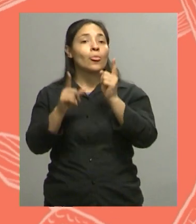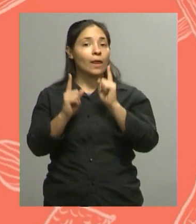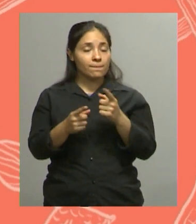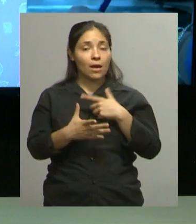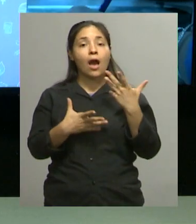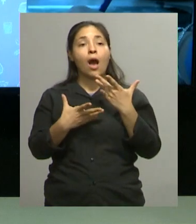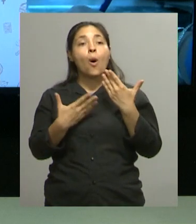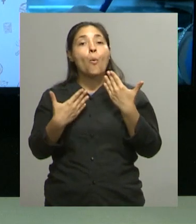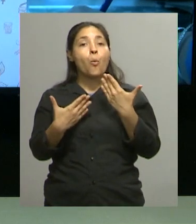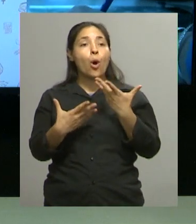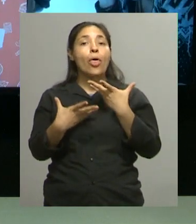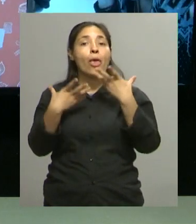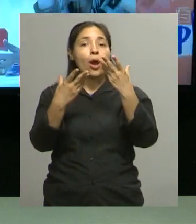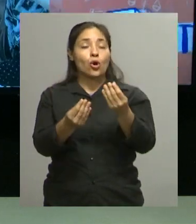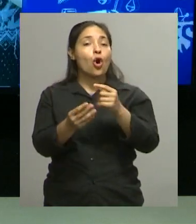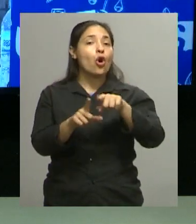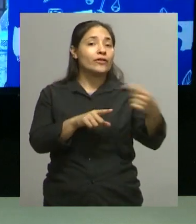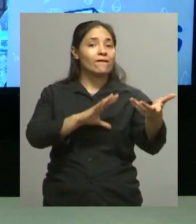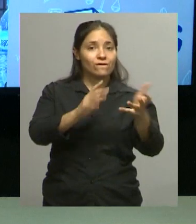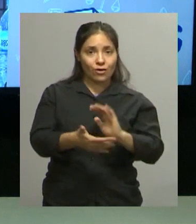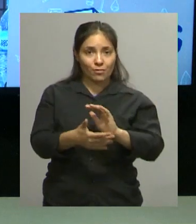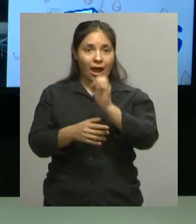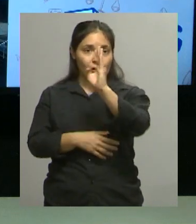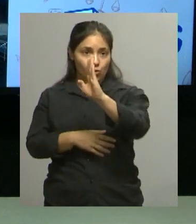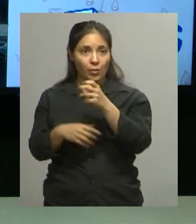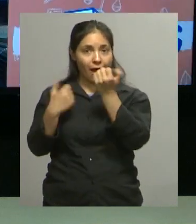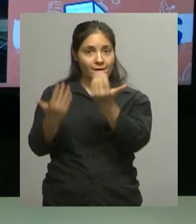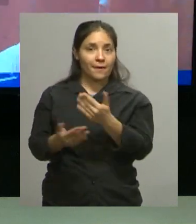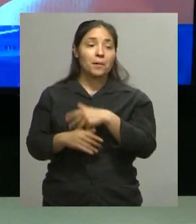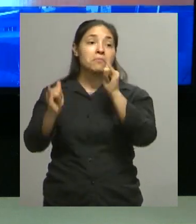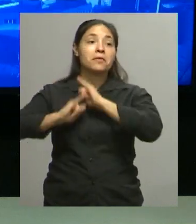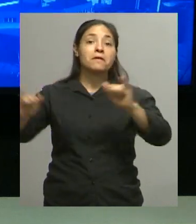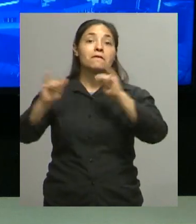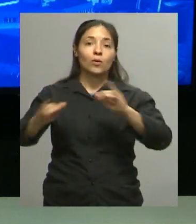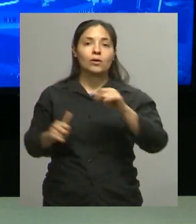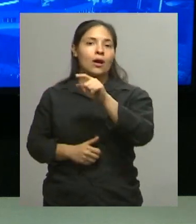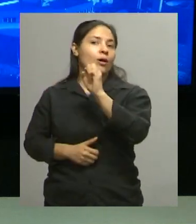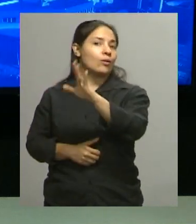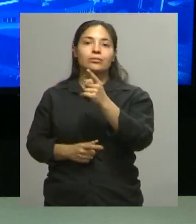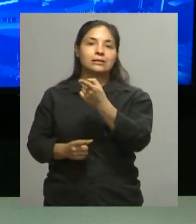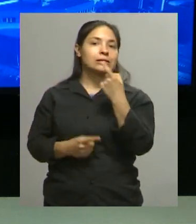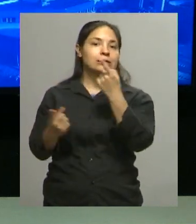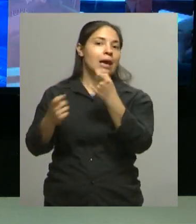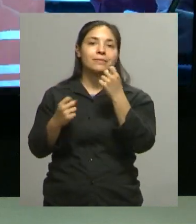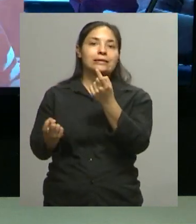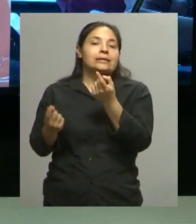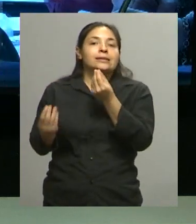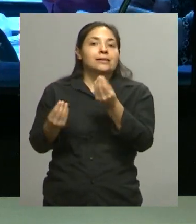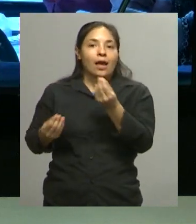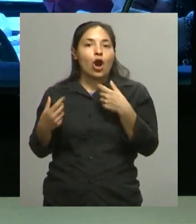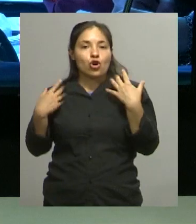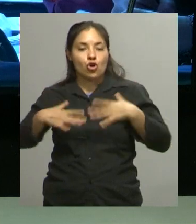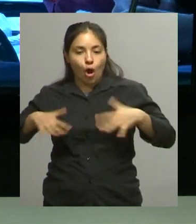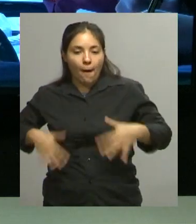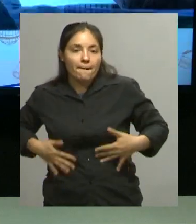colaborar de otras formas con el club Por ahí esto se difunde El club siempre necesita indumentaria deportiva Siempre,